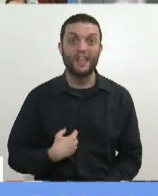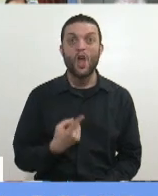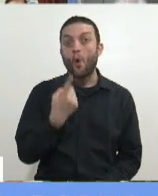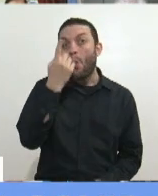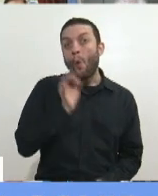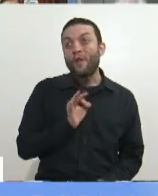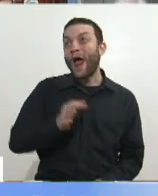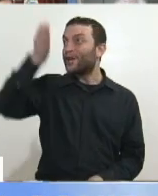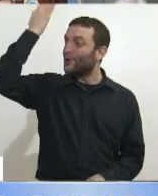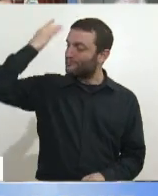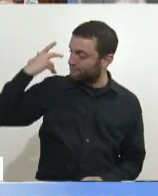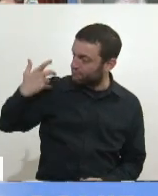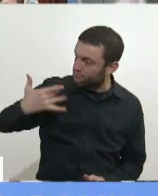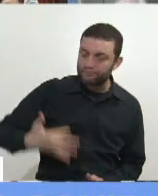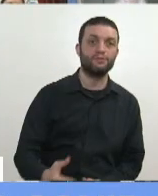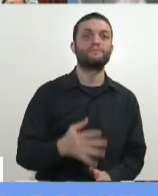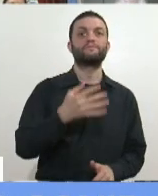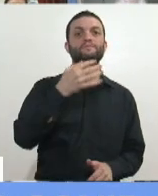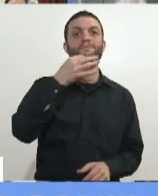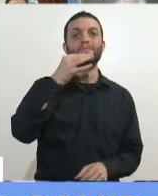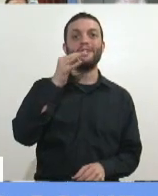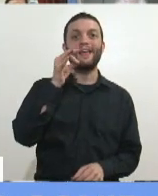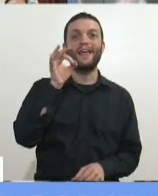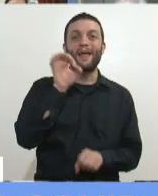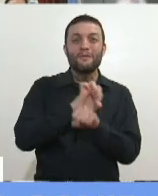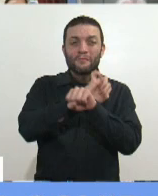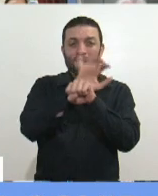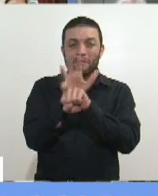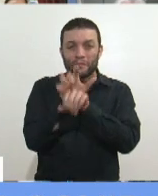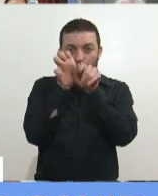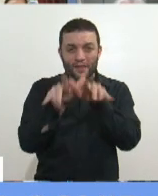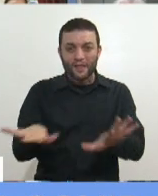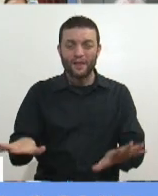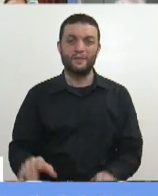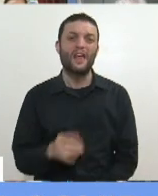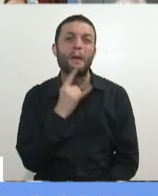No es verdad que no haya cambiado nada.